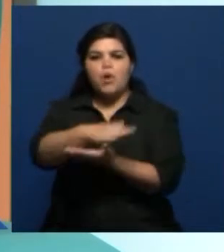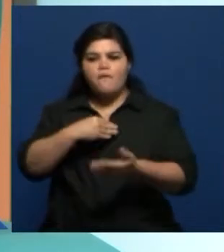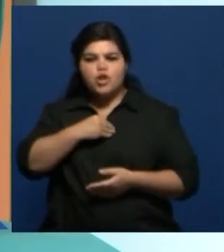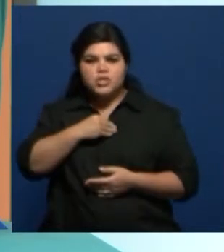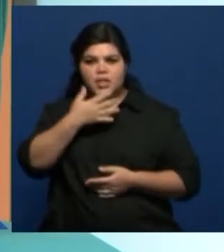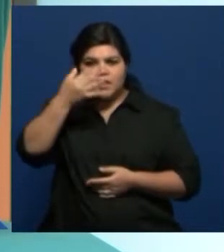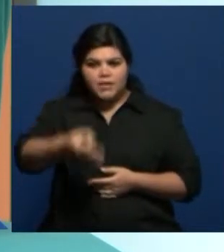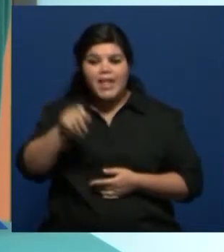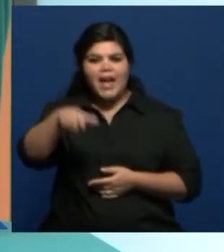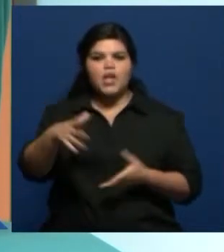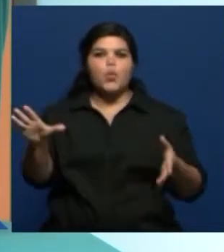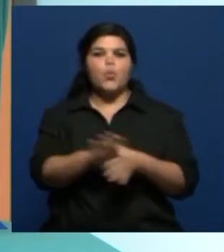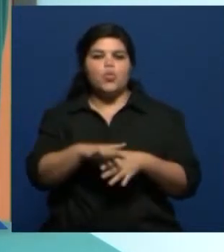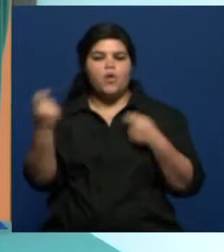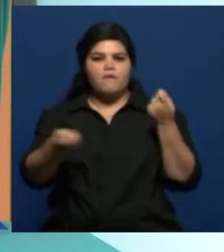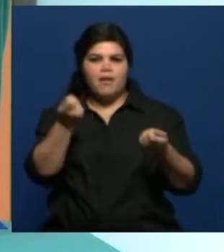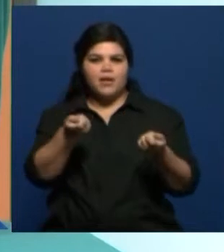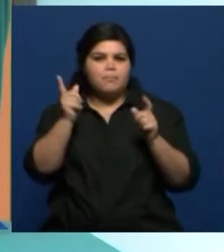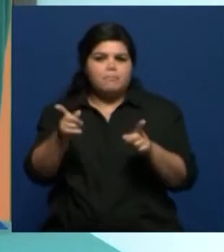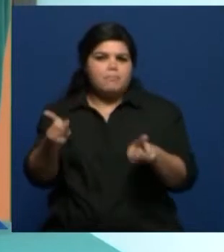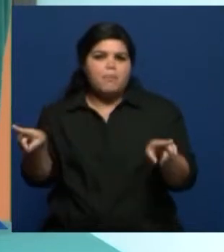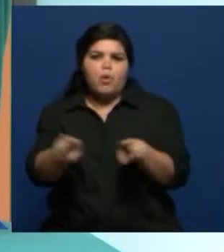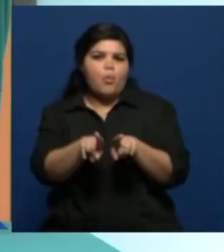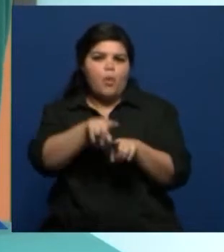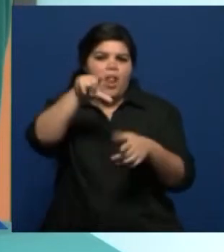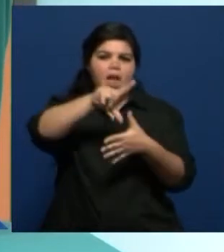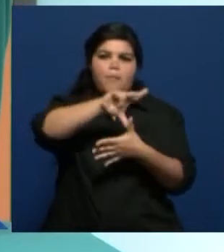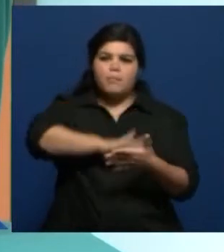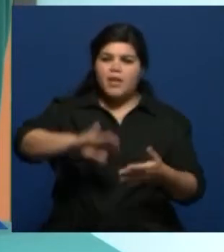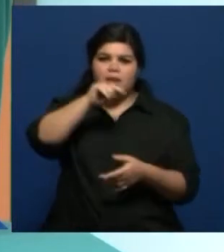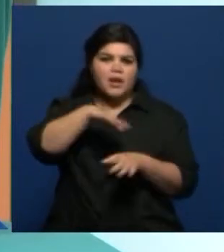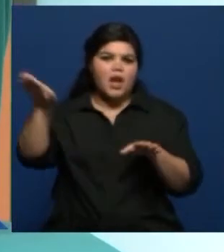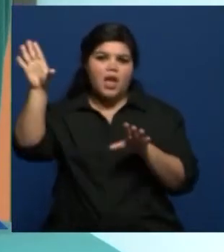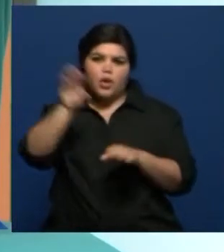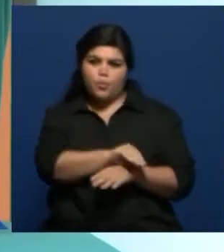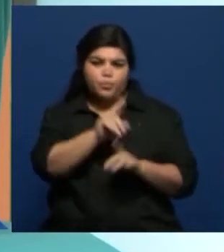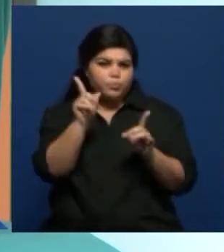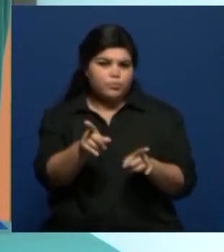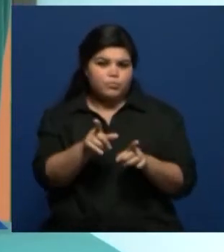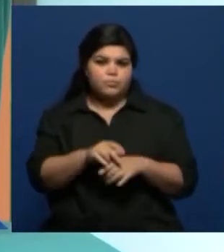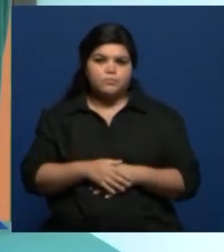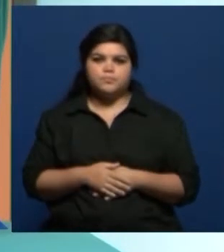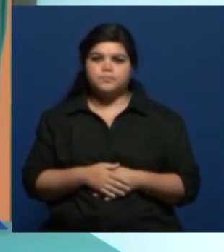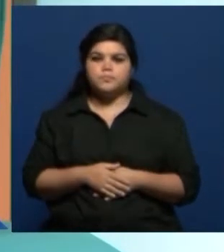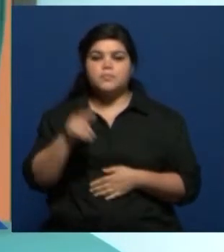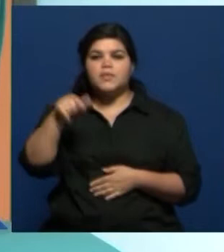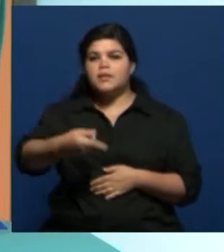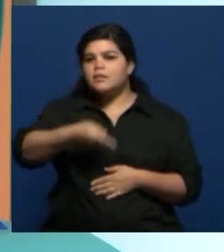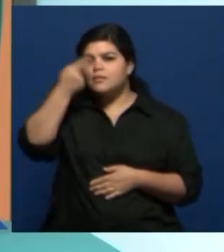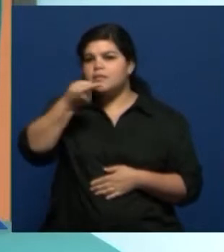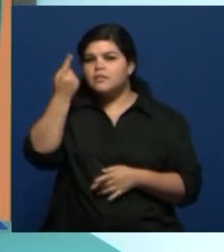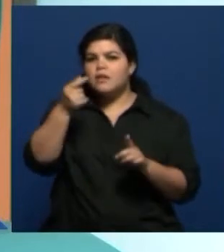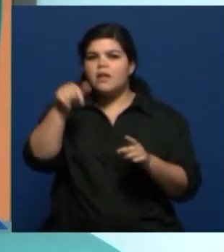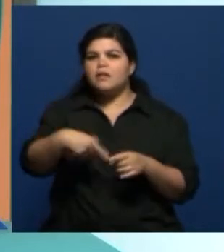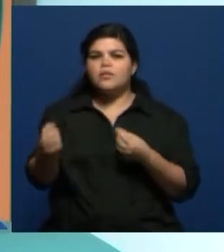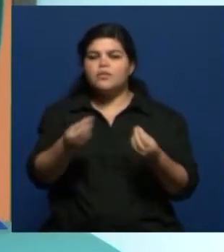también sucede en América Latina. Lo interesante en Latinoamérica es que la raíz africana